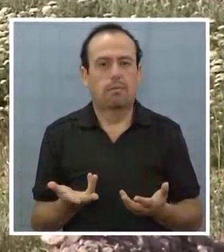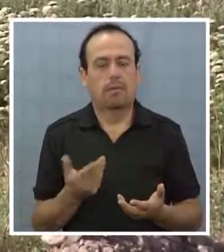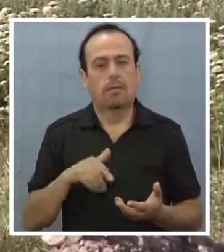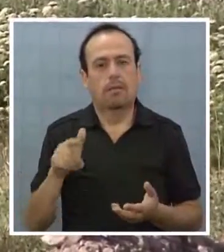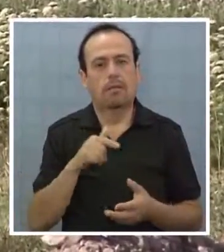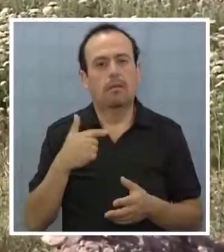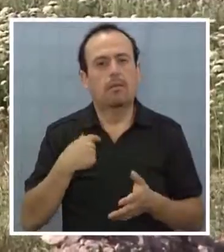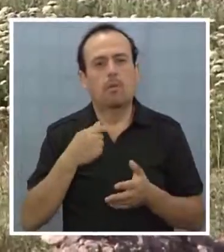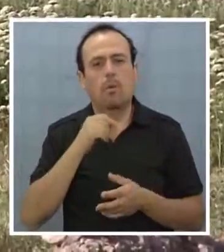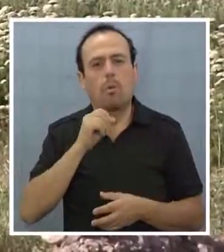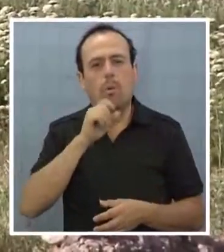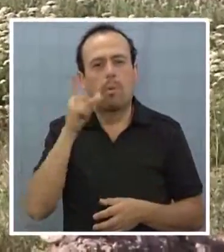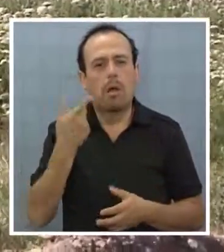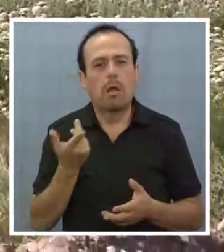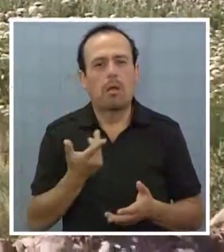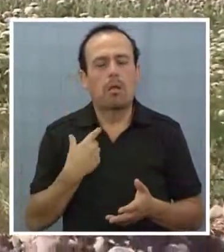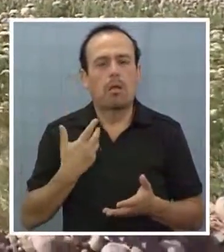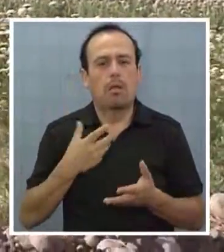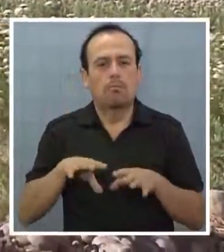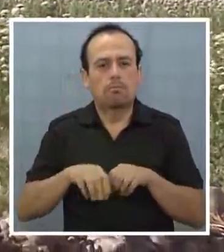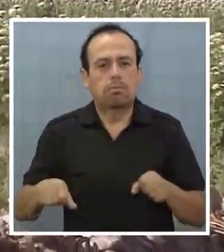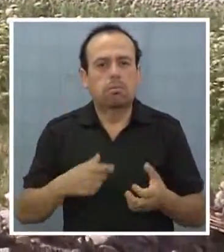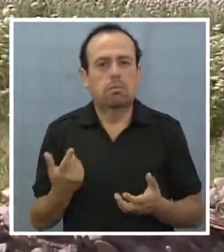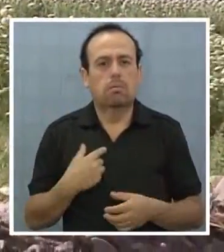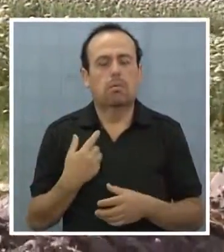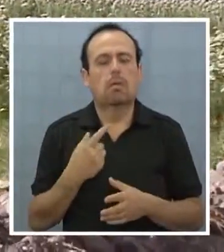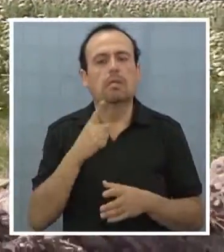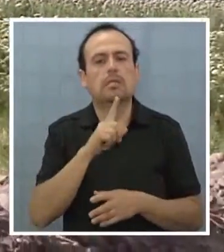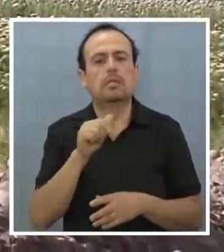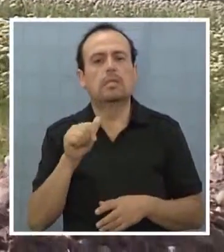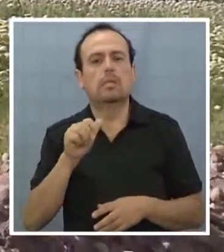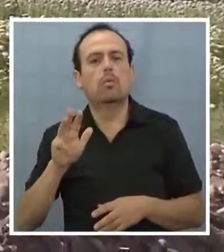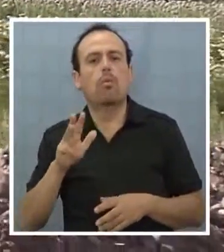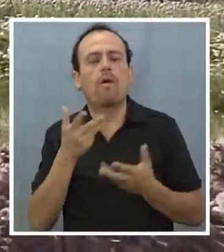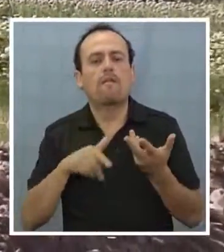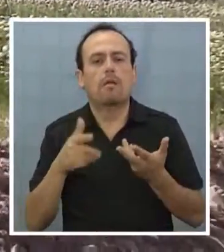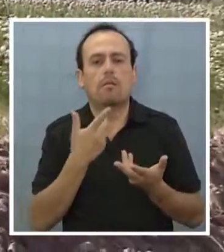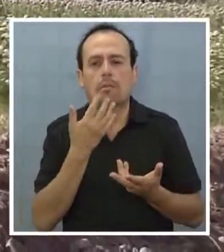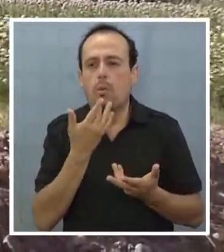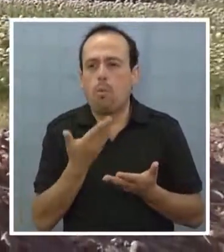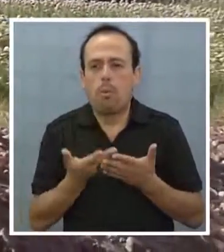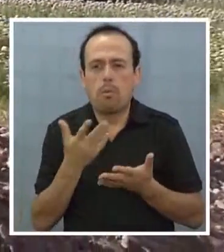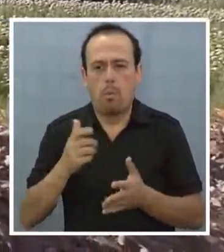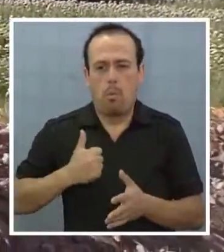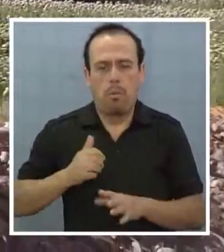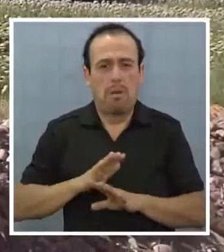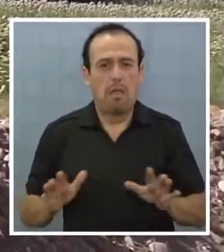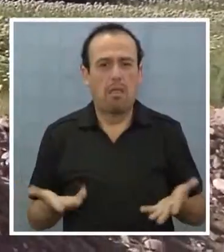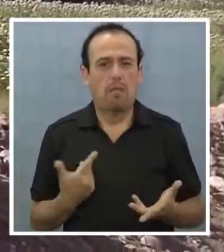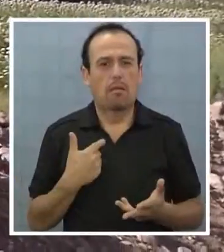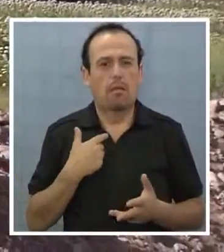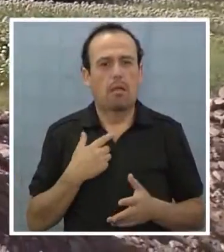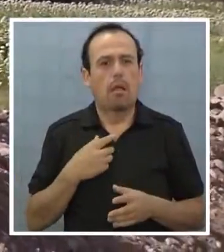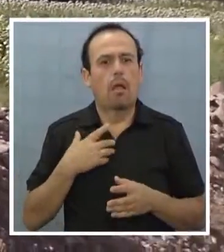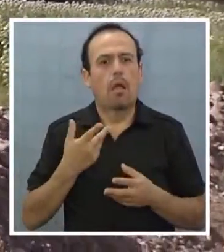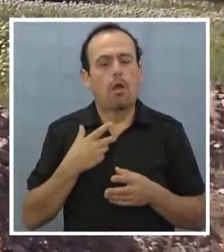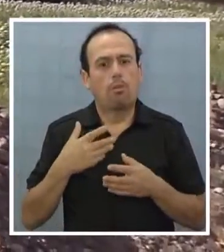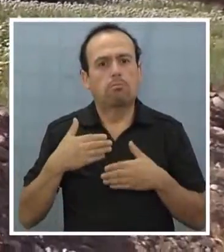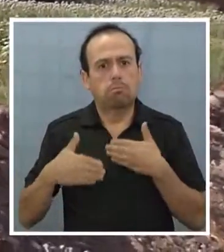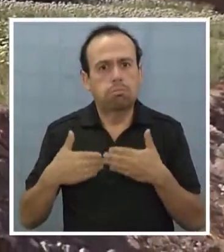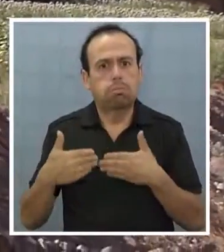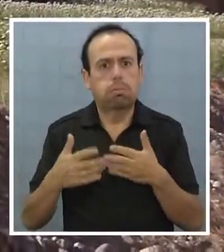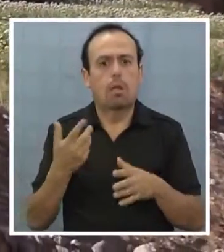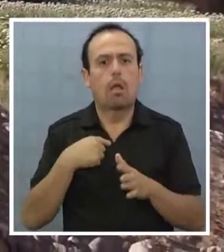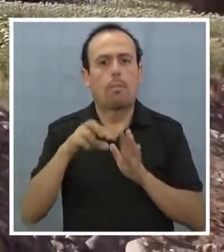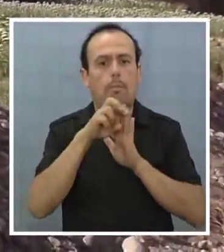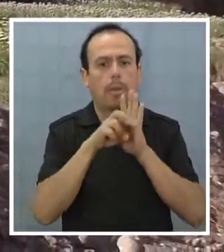¿cuál es la razón de la combinación de 69? Preocupa también a los consejeros regionales la insistencia en esta obra, que se sumaría a otros